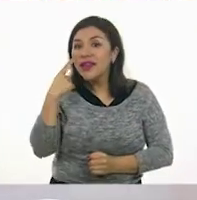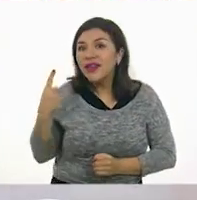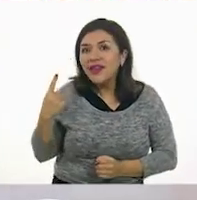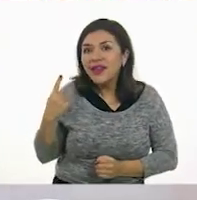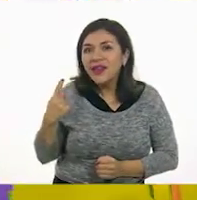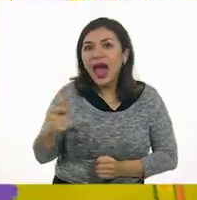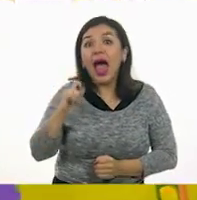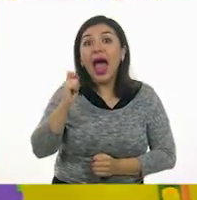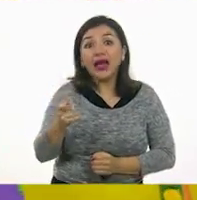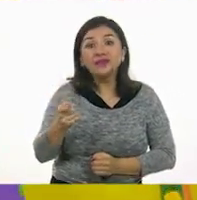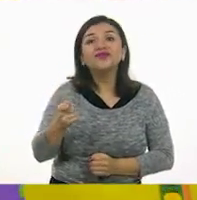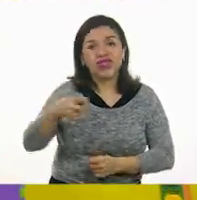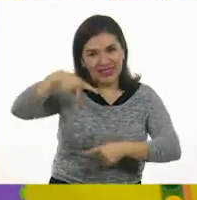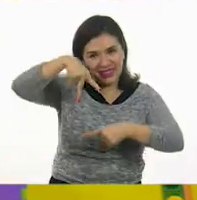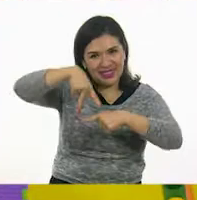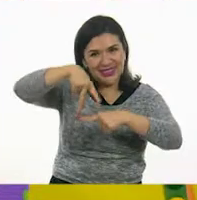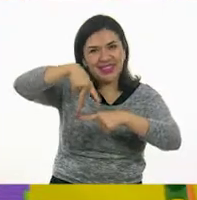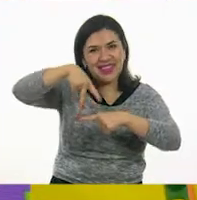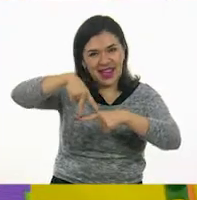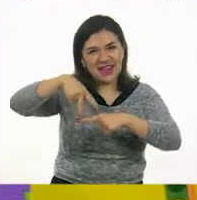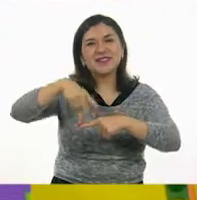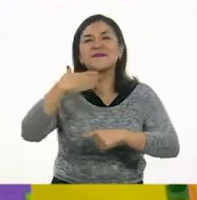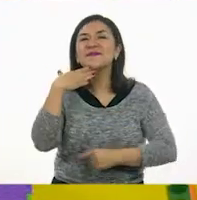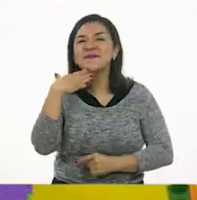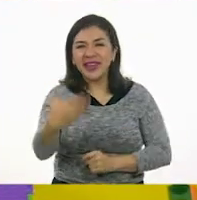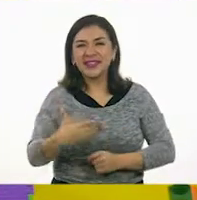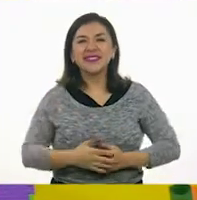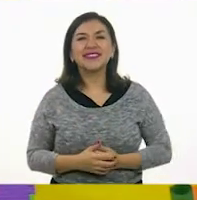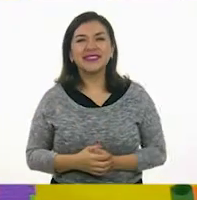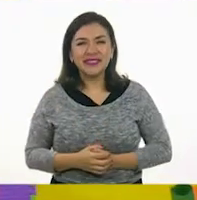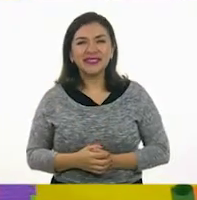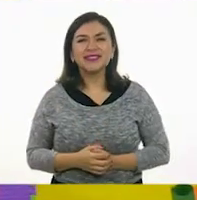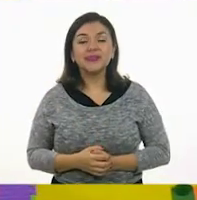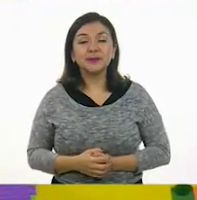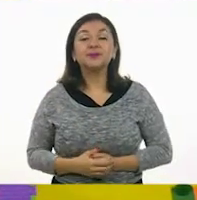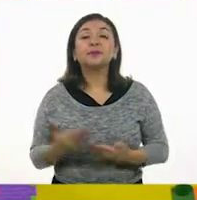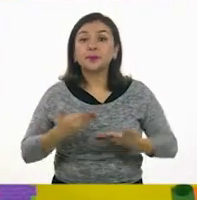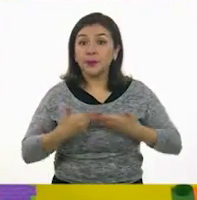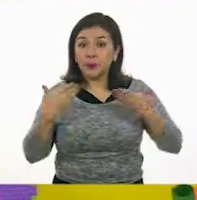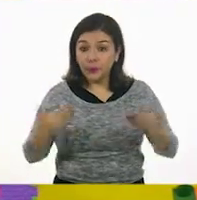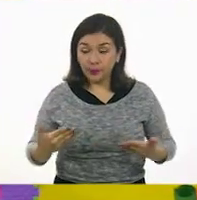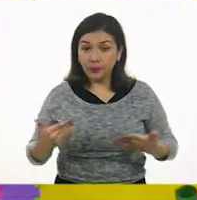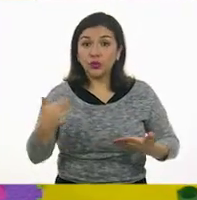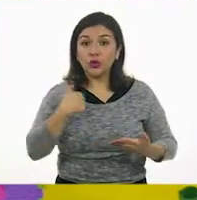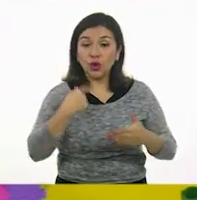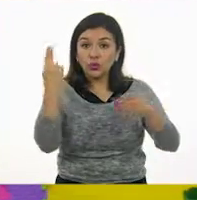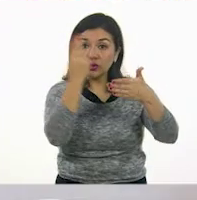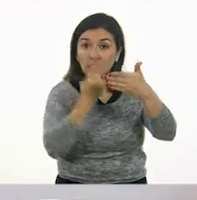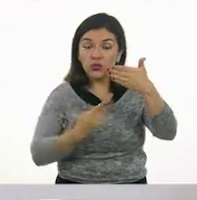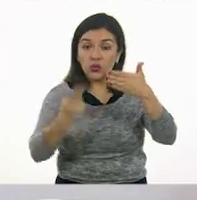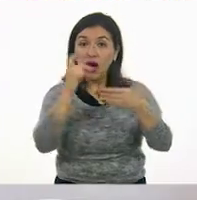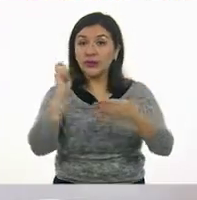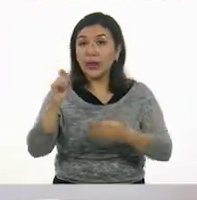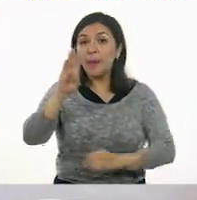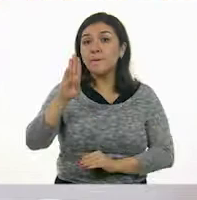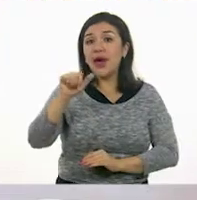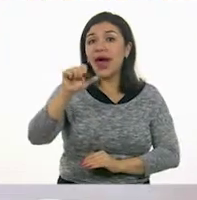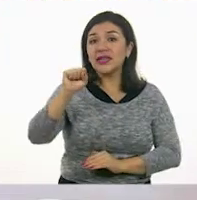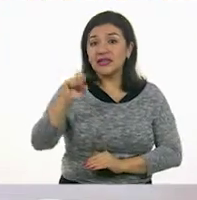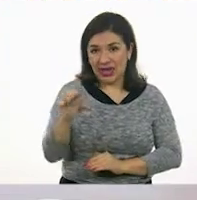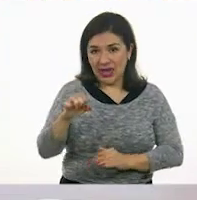triángulo. Triángulo. Exactamente. Muy bien. Entonces, vamos a dibujar la base de